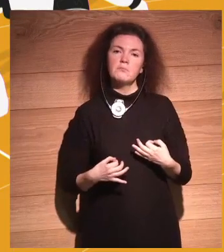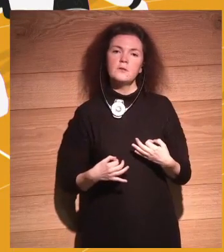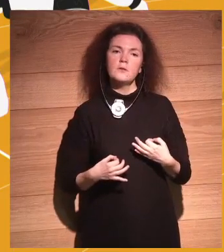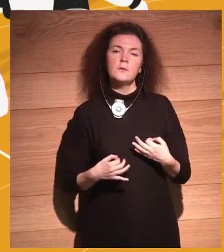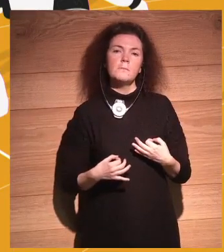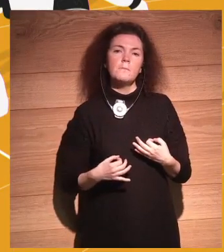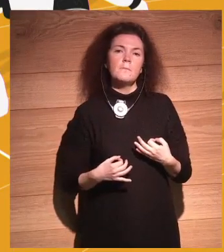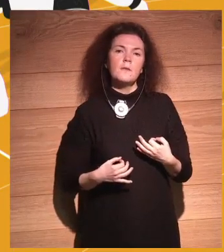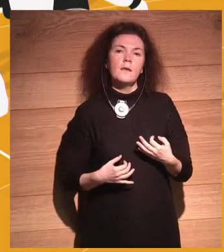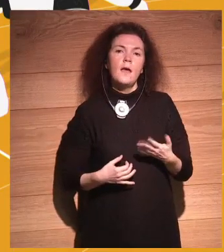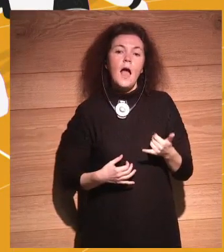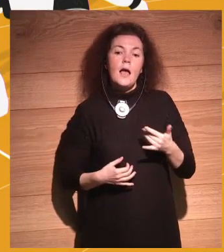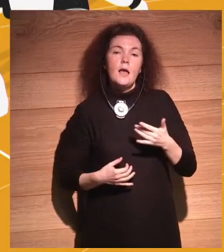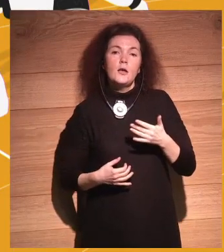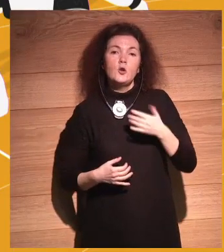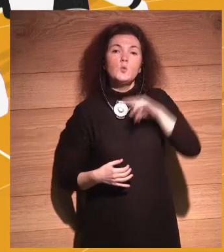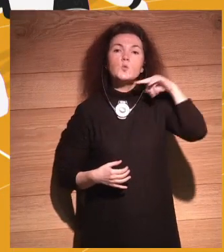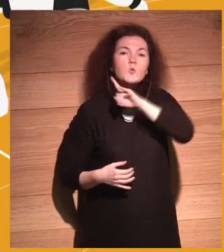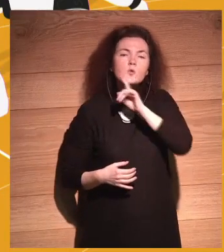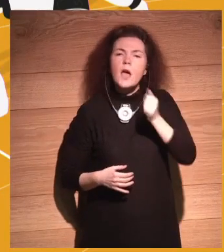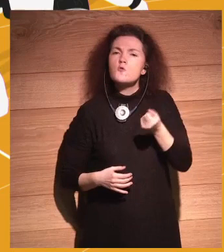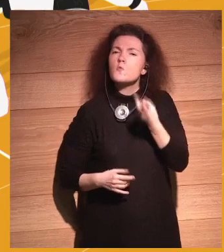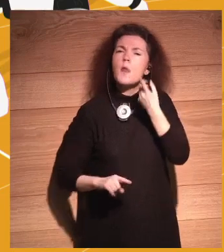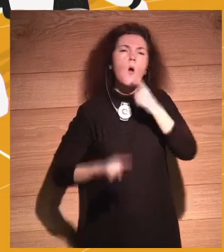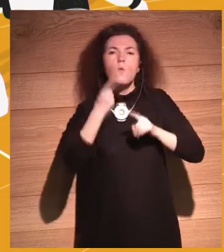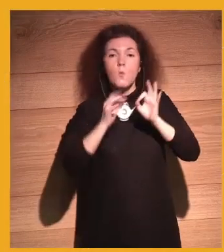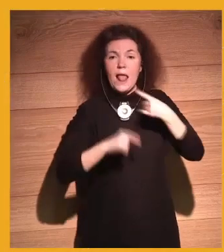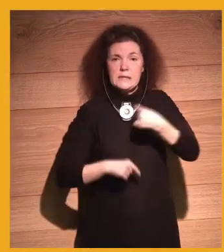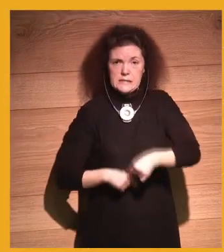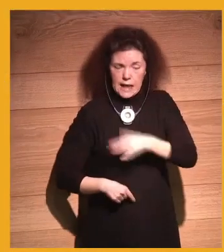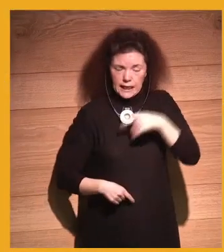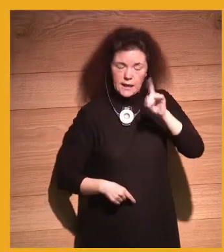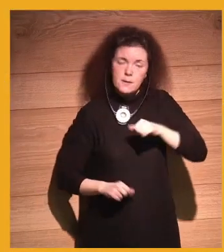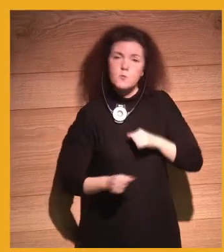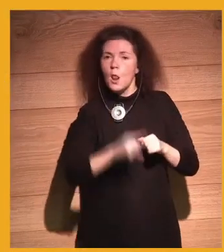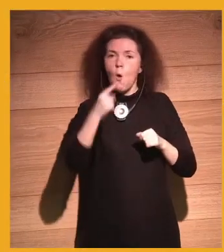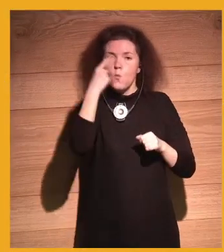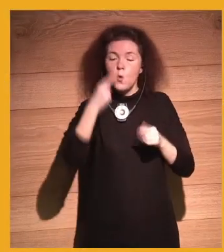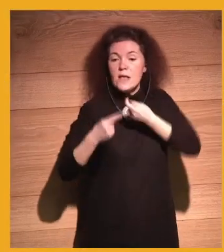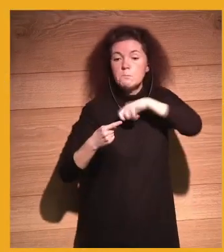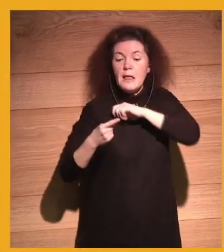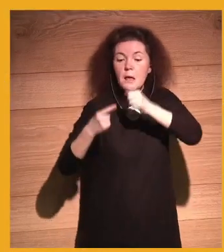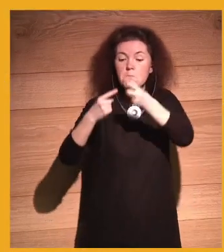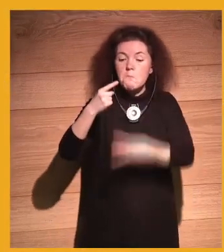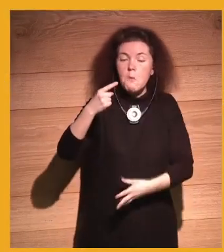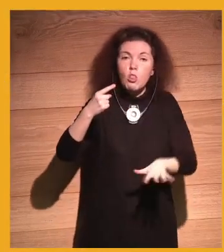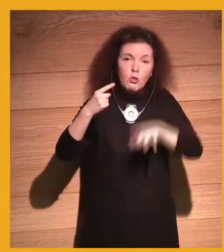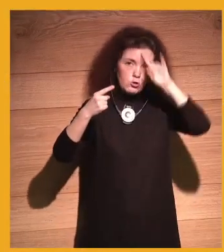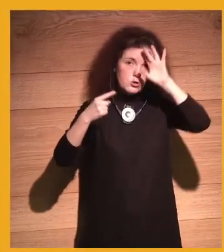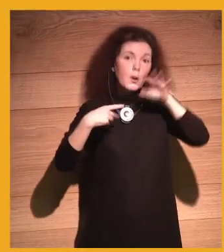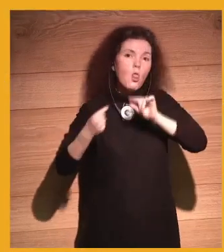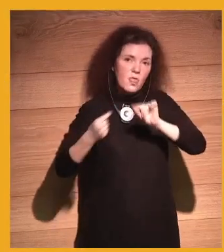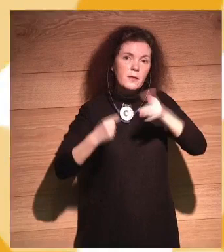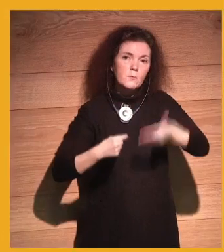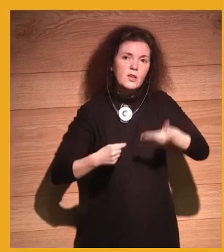Rusia es el número uno, igual que China quiere ser el número uno, no sé cómo está España, pero esto es un gran debate ahora mismo,